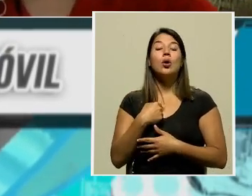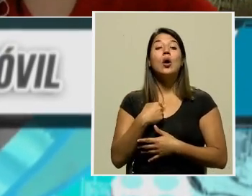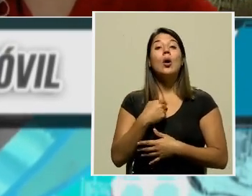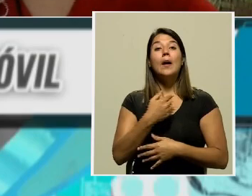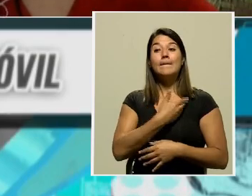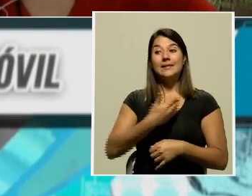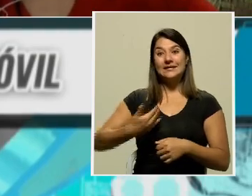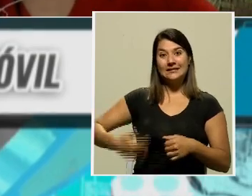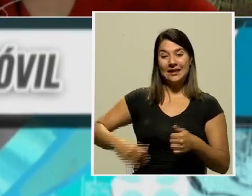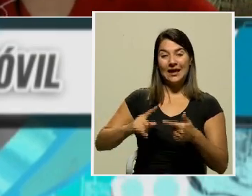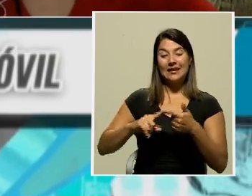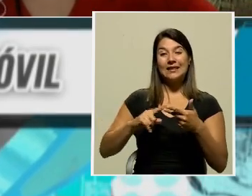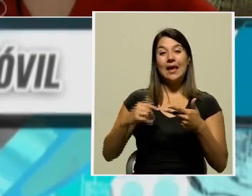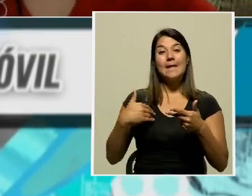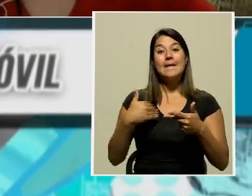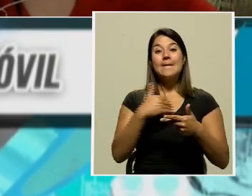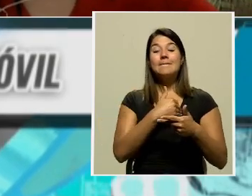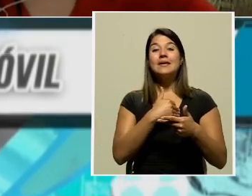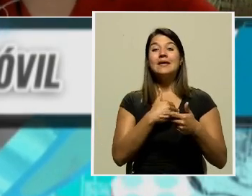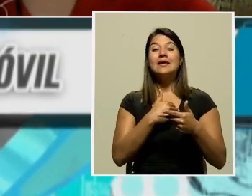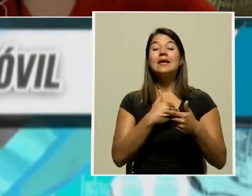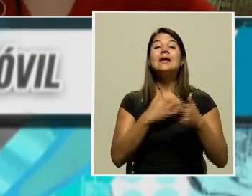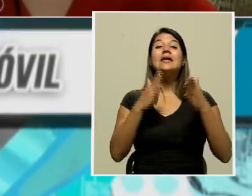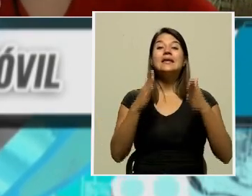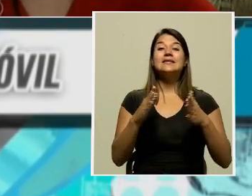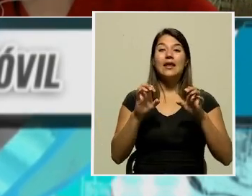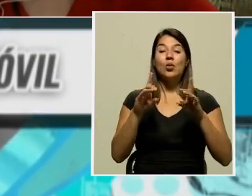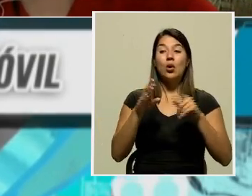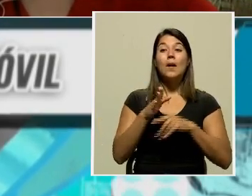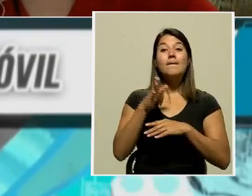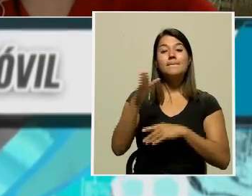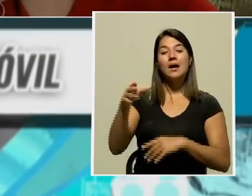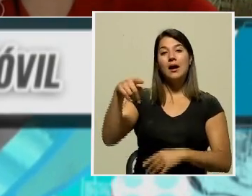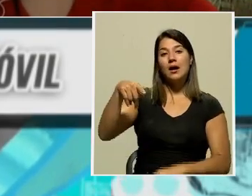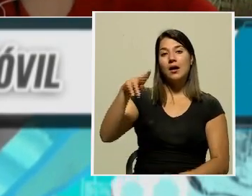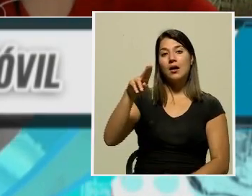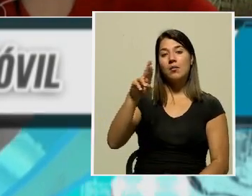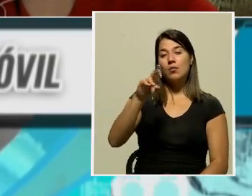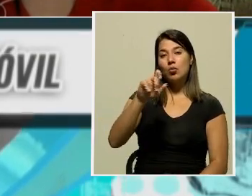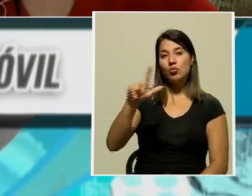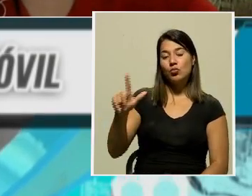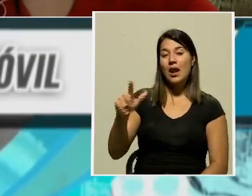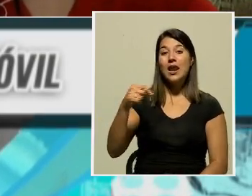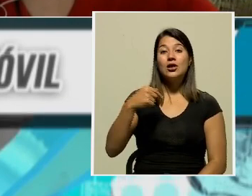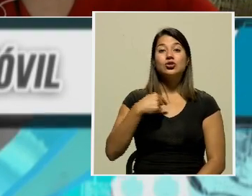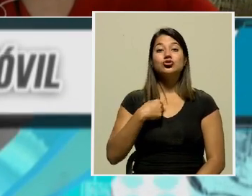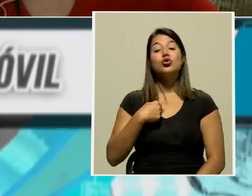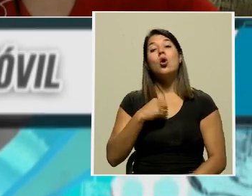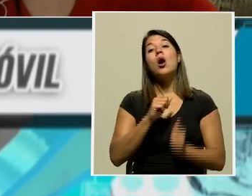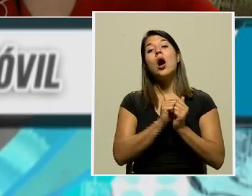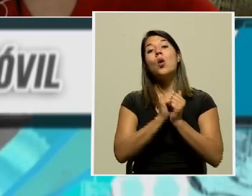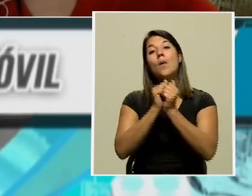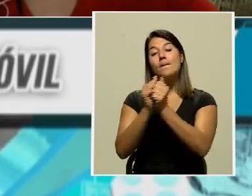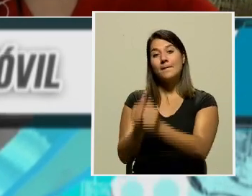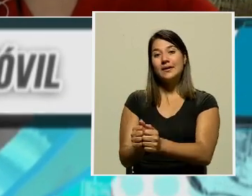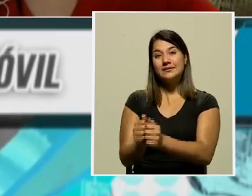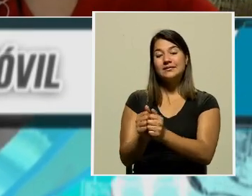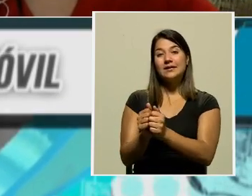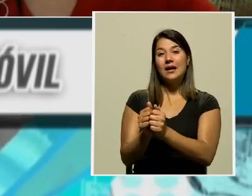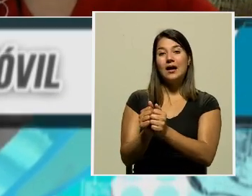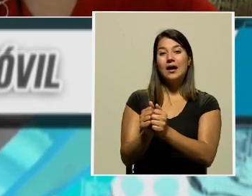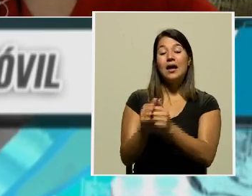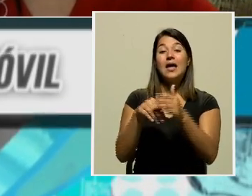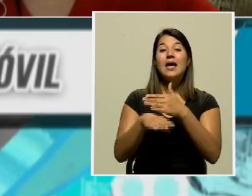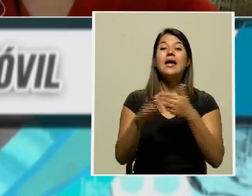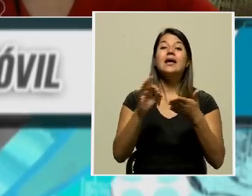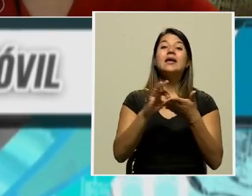presidente y la señora ministra de Educación estarán ahí en Purral. Yo por mi parte estaré asistiendo a acompañar la inauguración del ciclo lectivo en